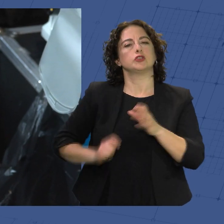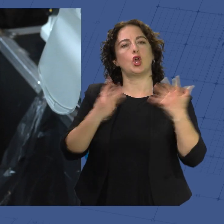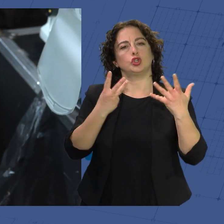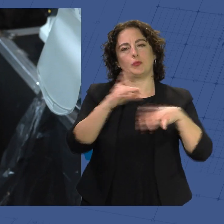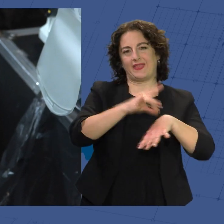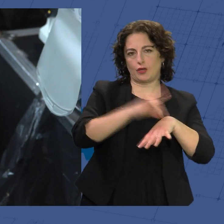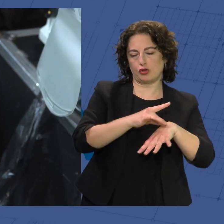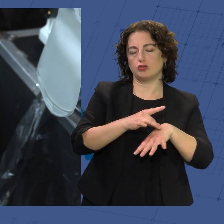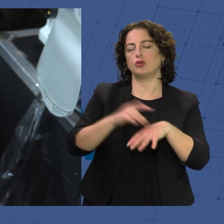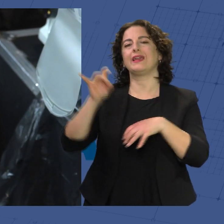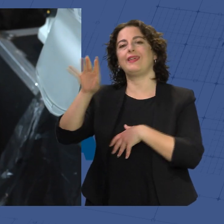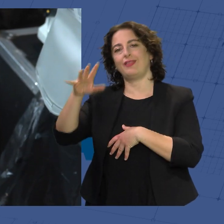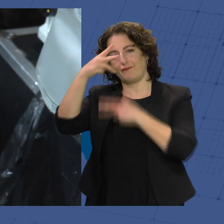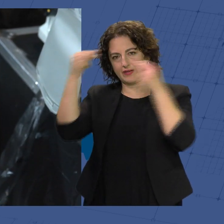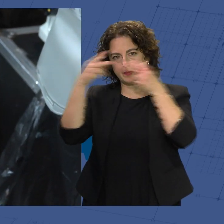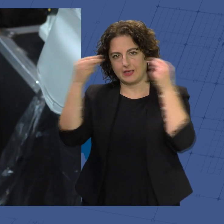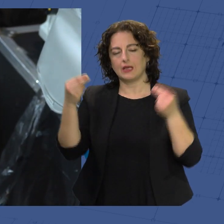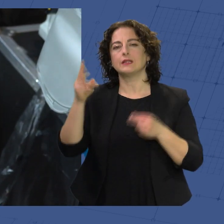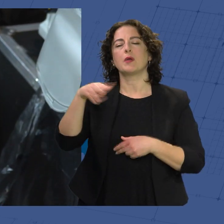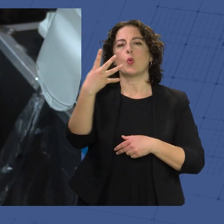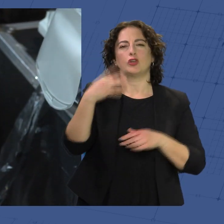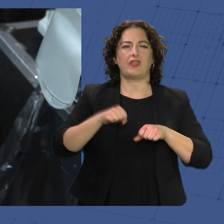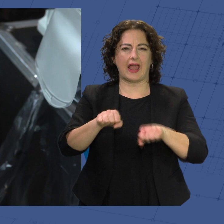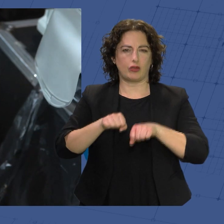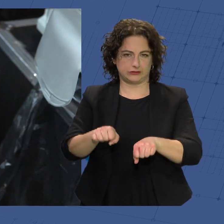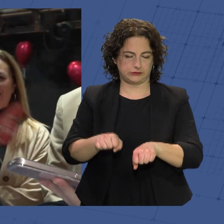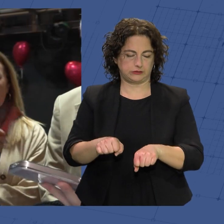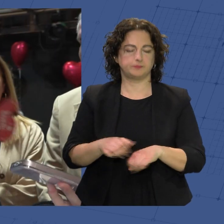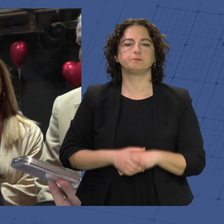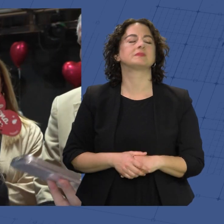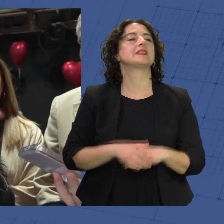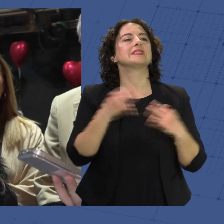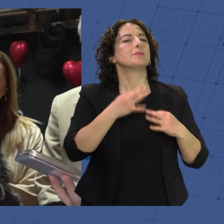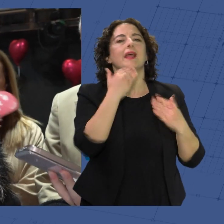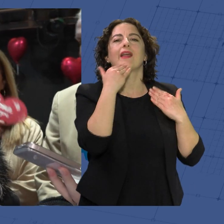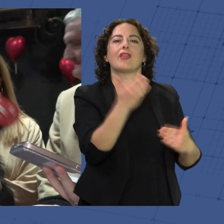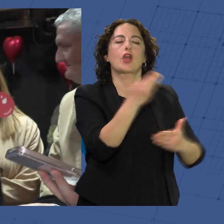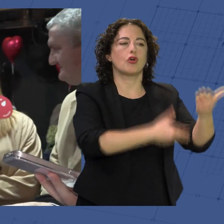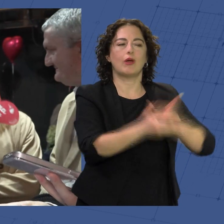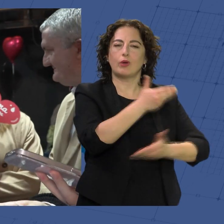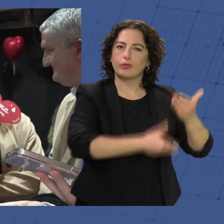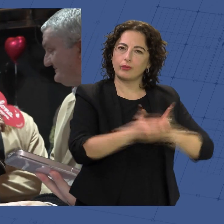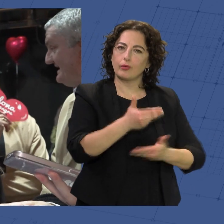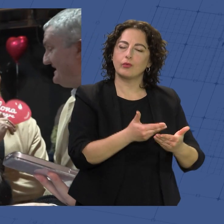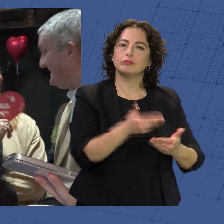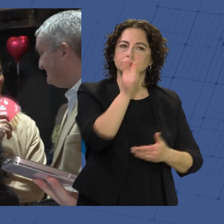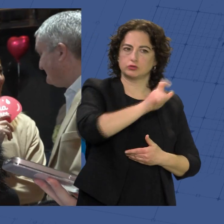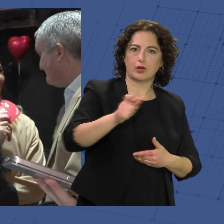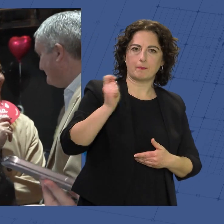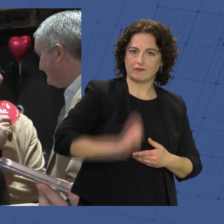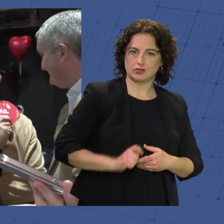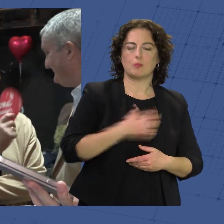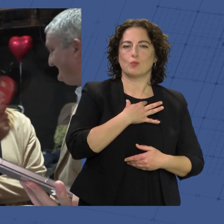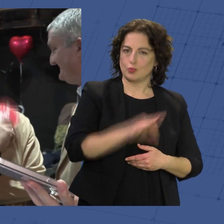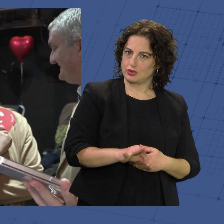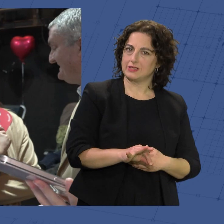y 15 de enfermería junto a 4 celadores. Agradecer siempre la colaboración tanto de los profesionales que hacen posible